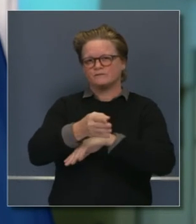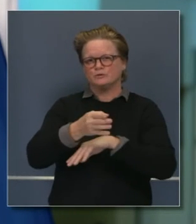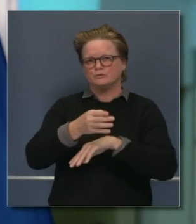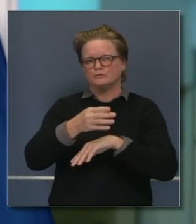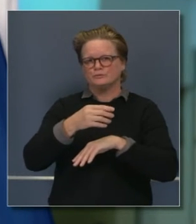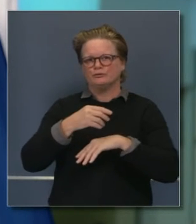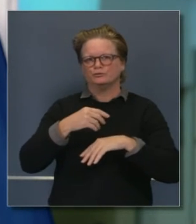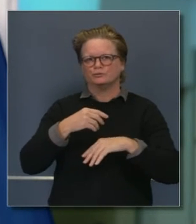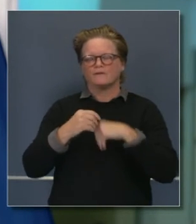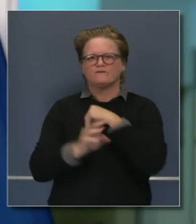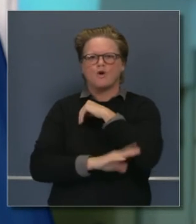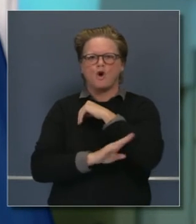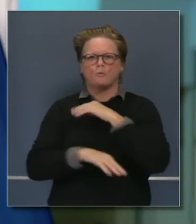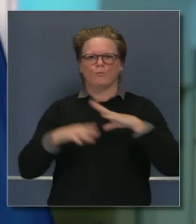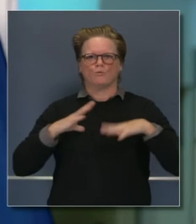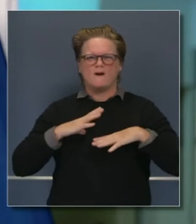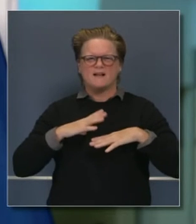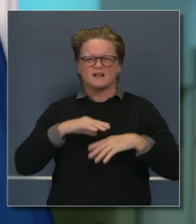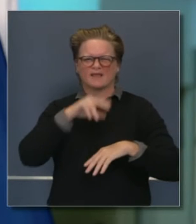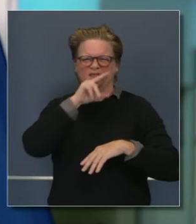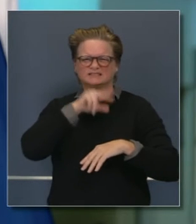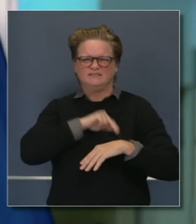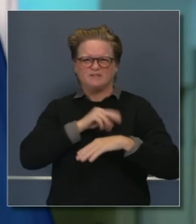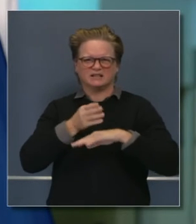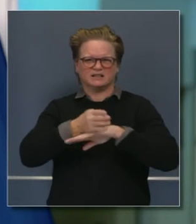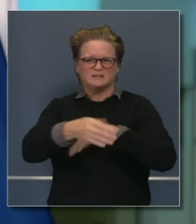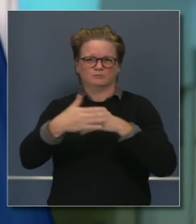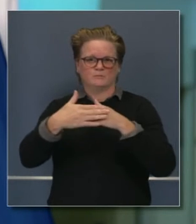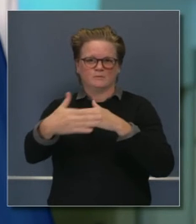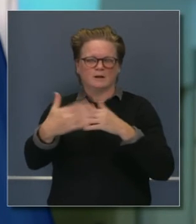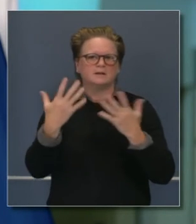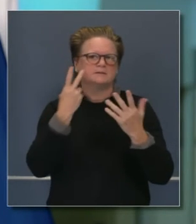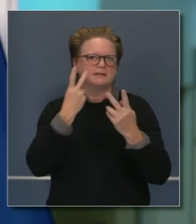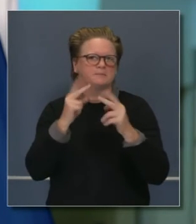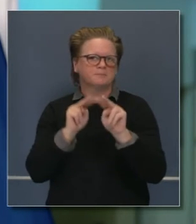sobre el Senado. Pero ahorita esta es nuestra primera prioridad.